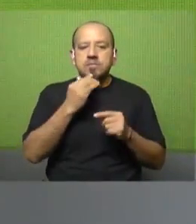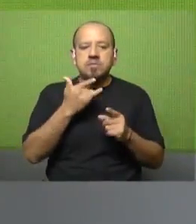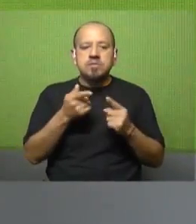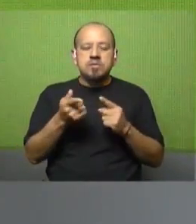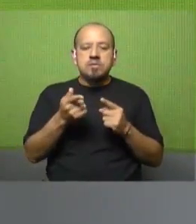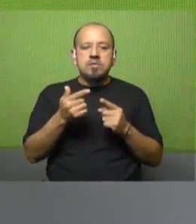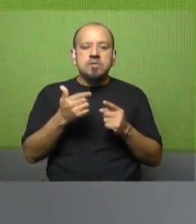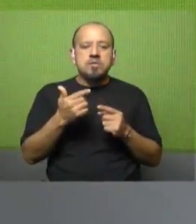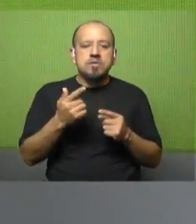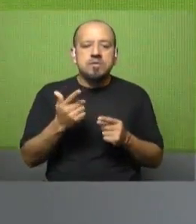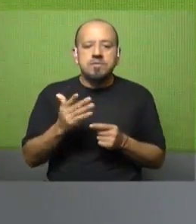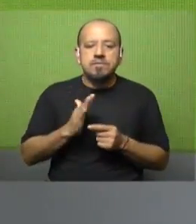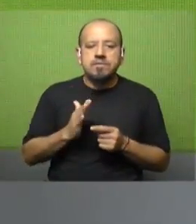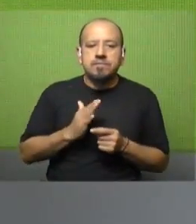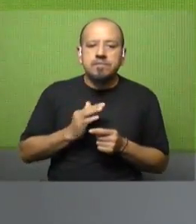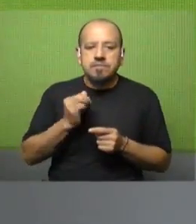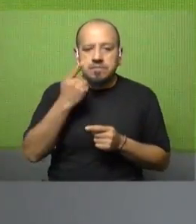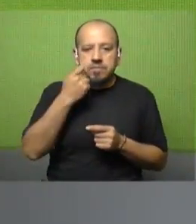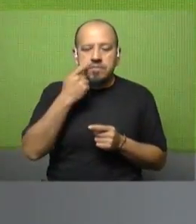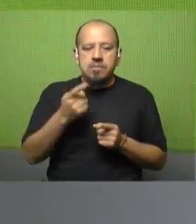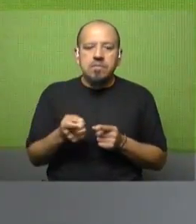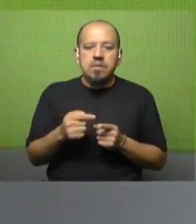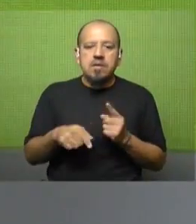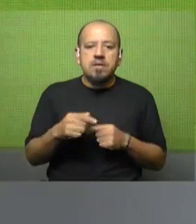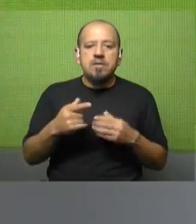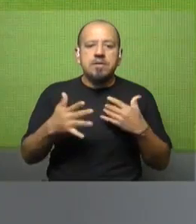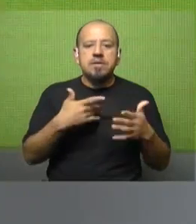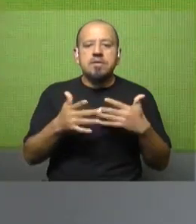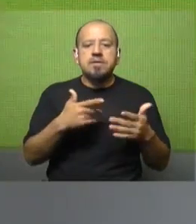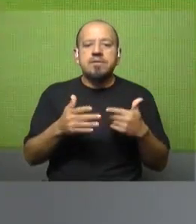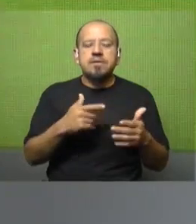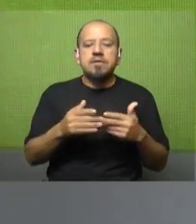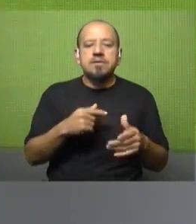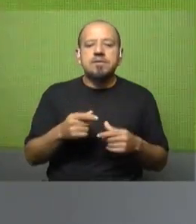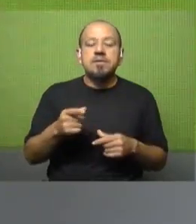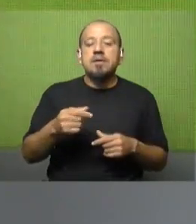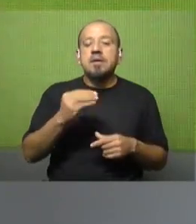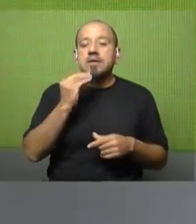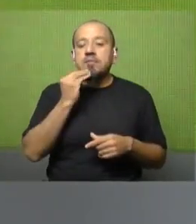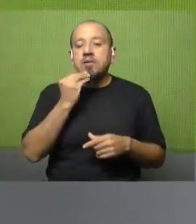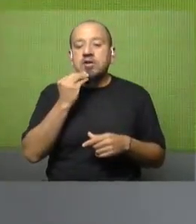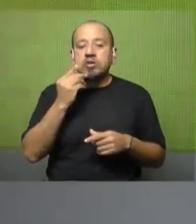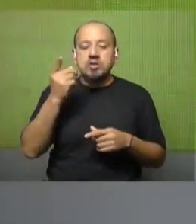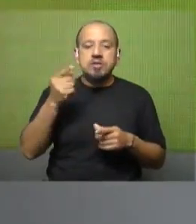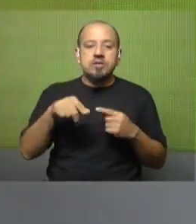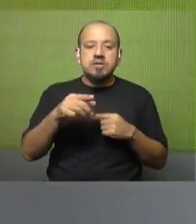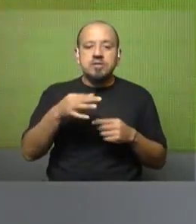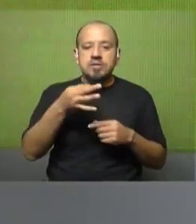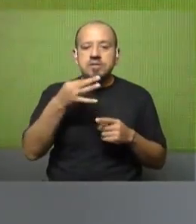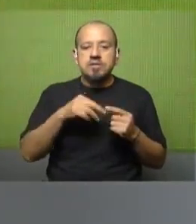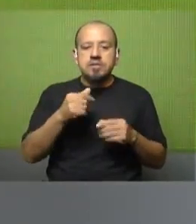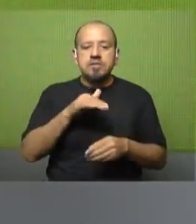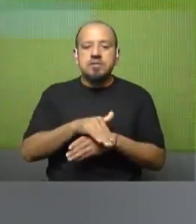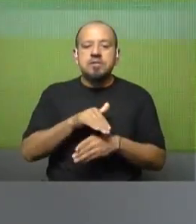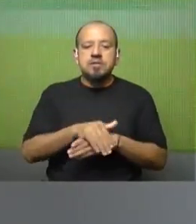un señor y una señora que reiteradamente me saludan en la feria de Parque Valle y me felicitan, felicitan por el